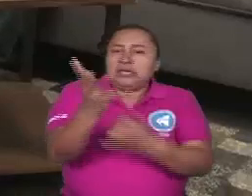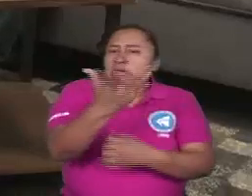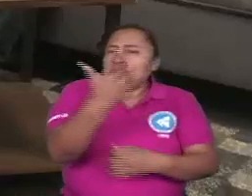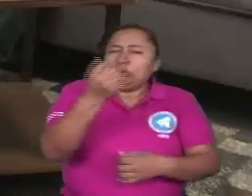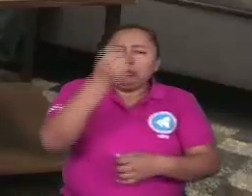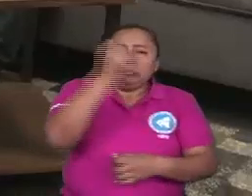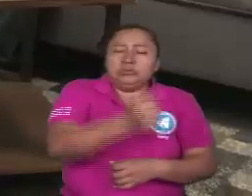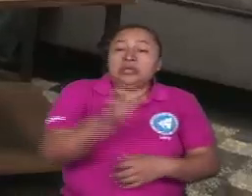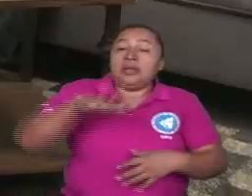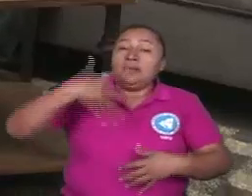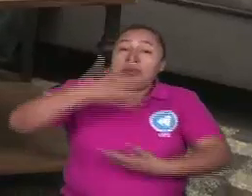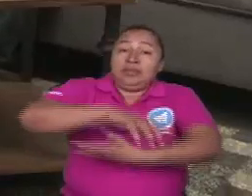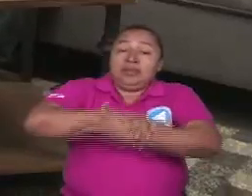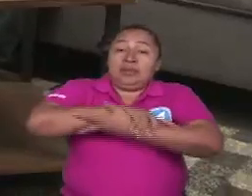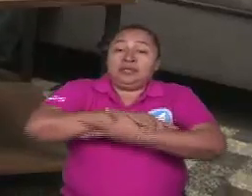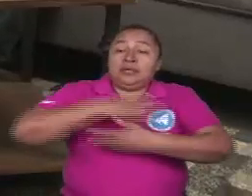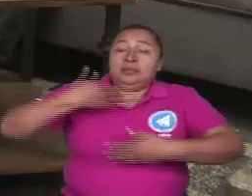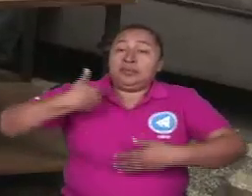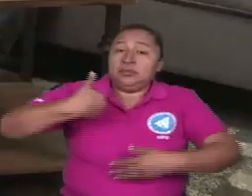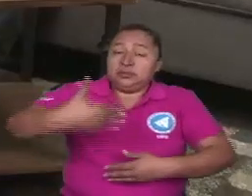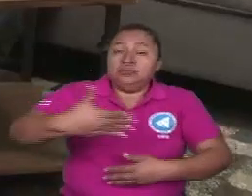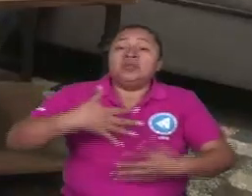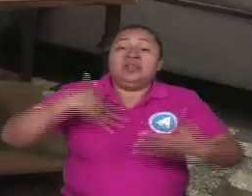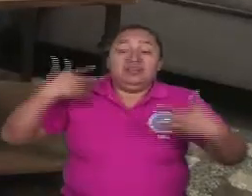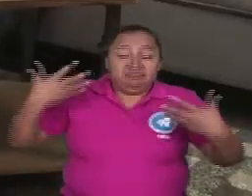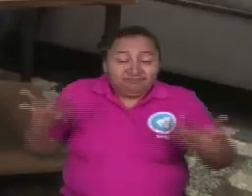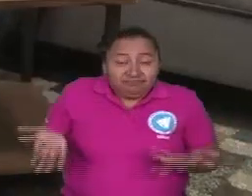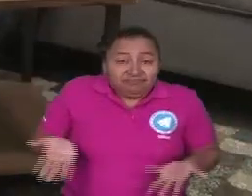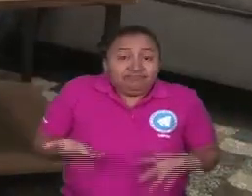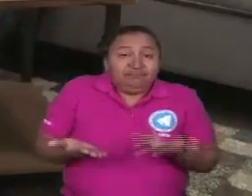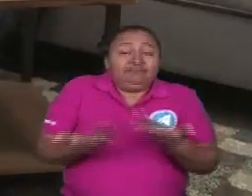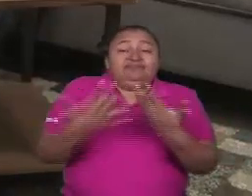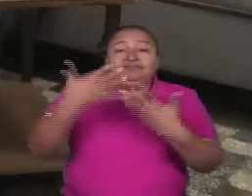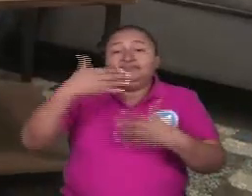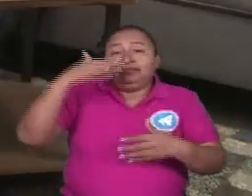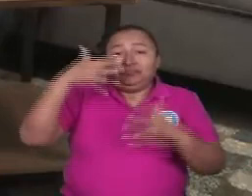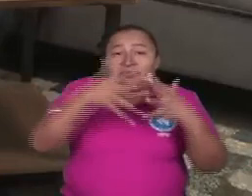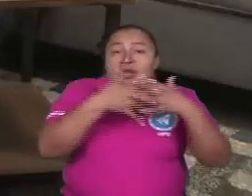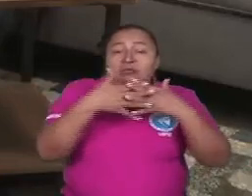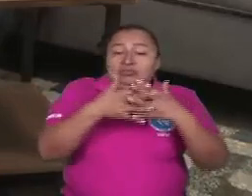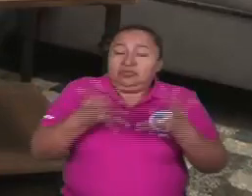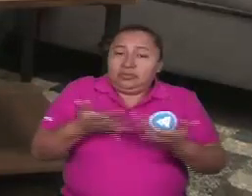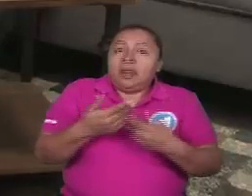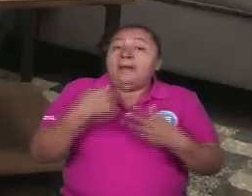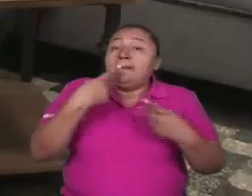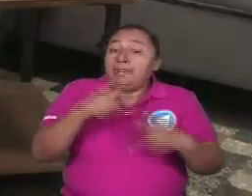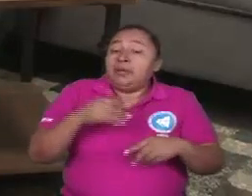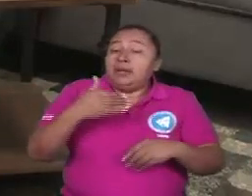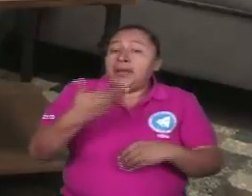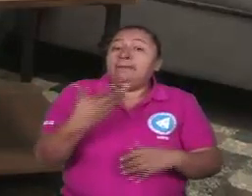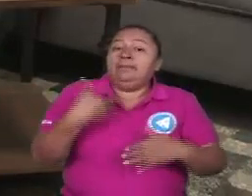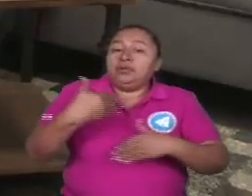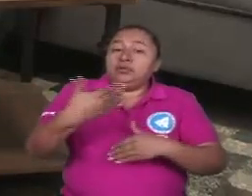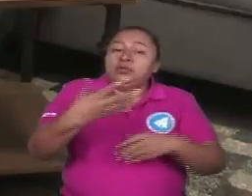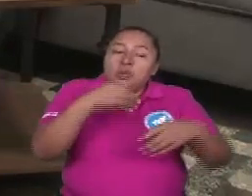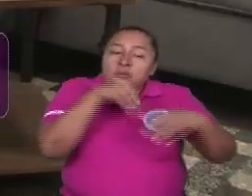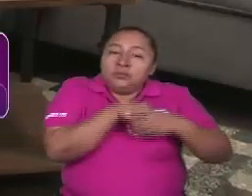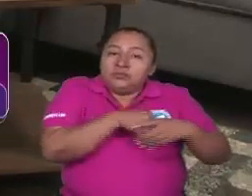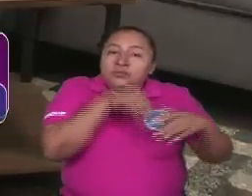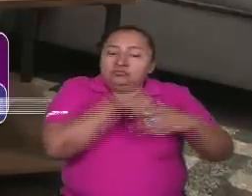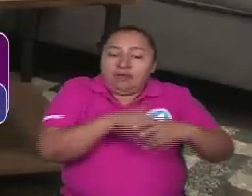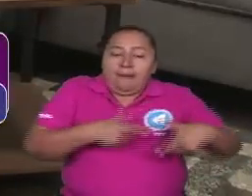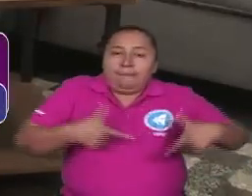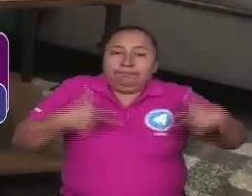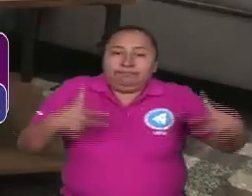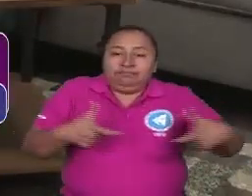Alianza para el Progreso había fomentado los Estados Unidos, pero eran procesos acumuladores, pues eran procesos